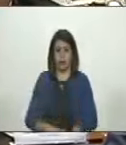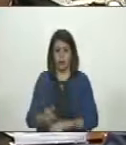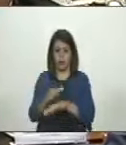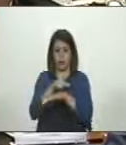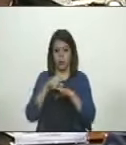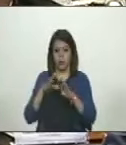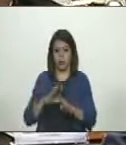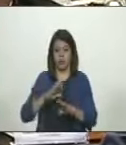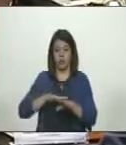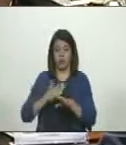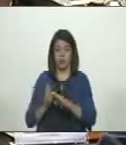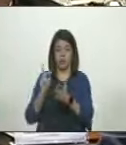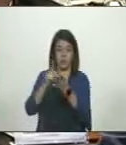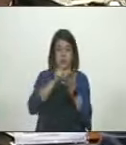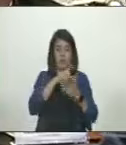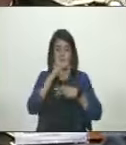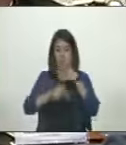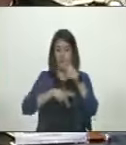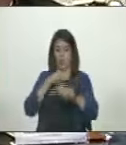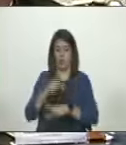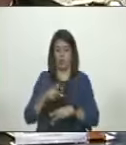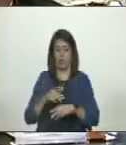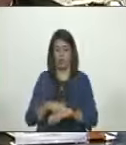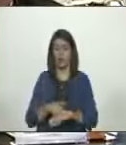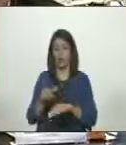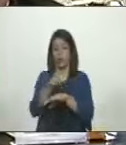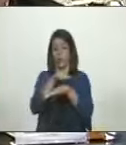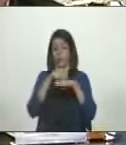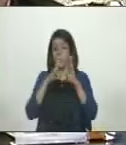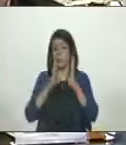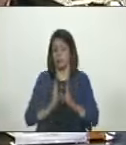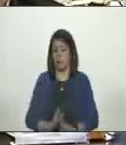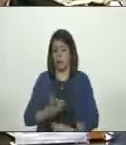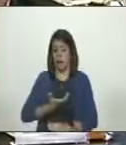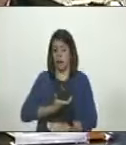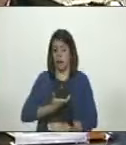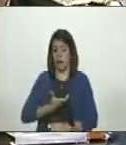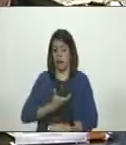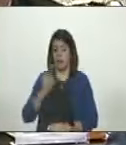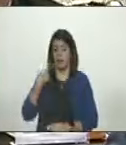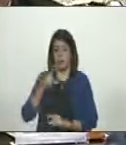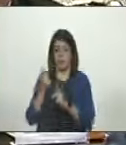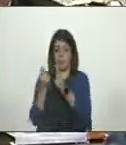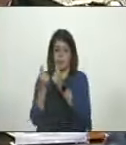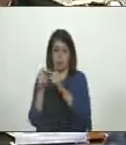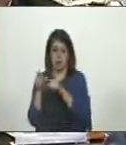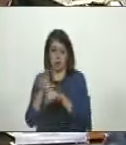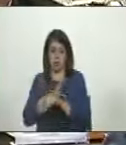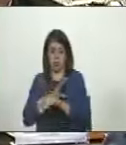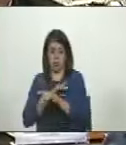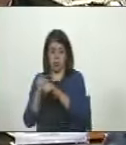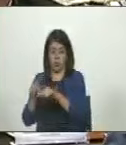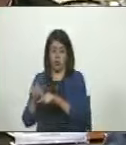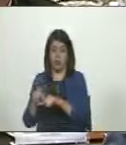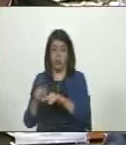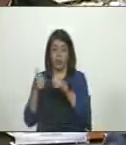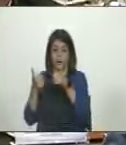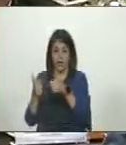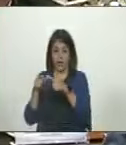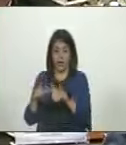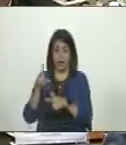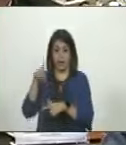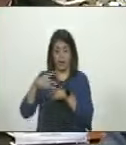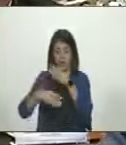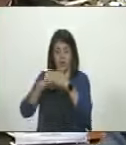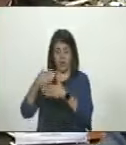gobierno como parte de una política. Las gobernaciones y las alcaldías tendrán sus recursos. Y es bueno que éstas